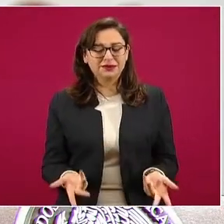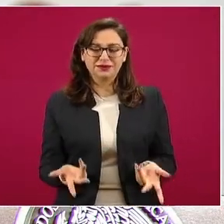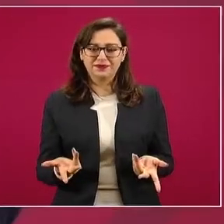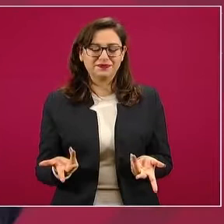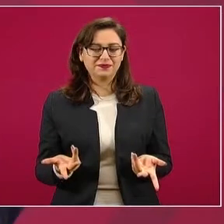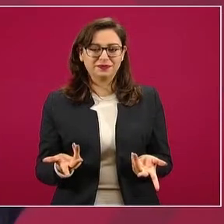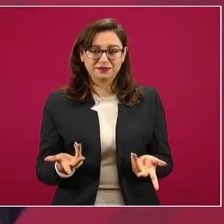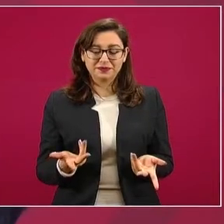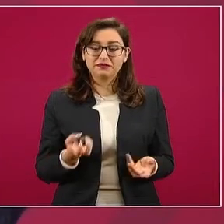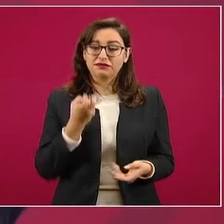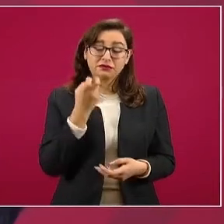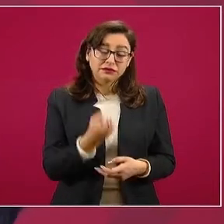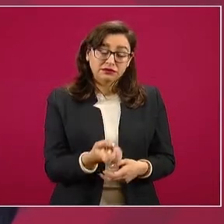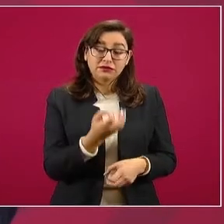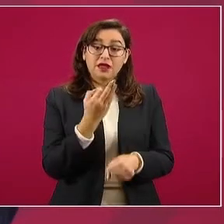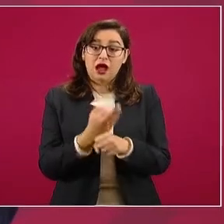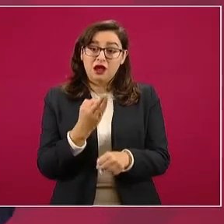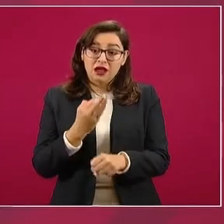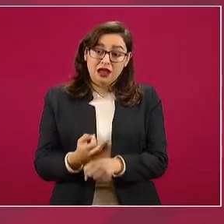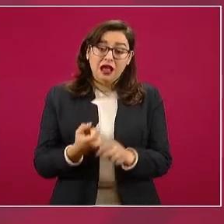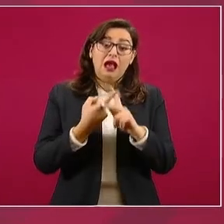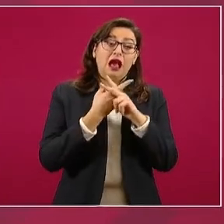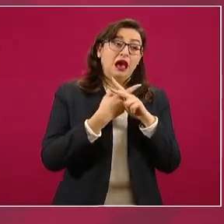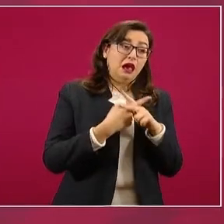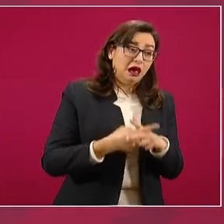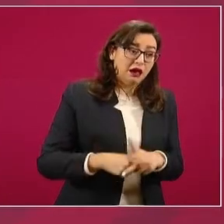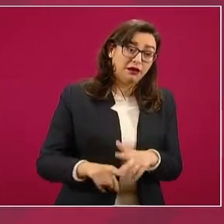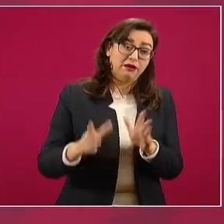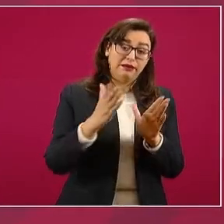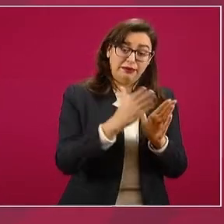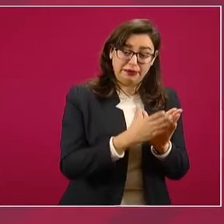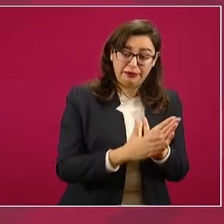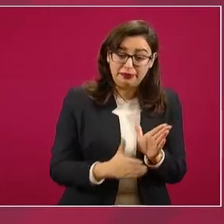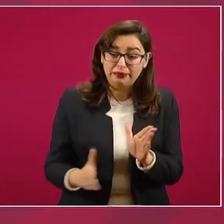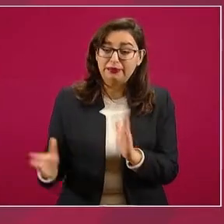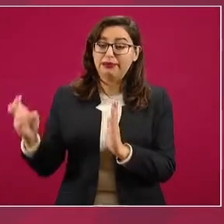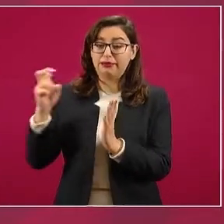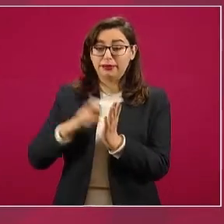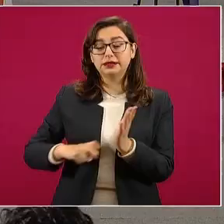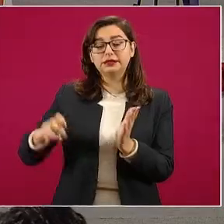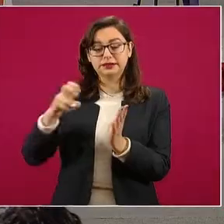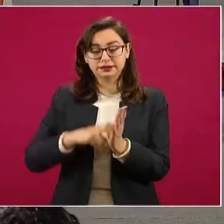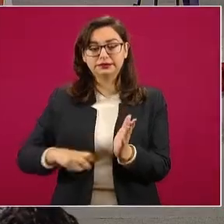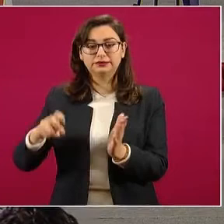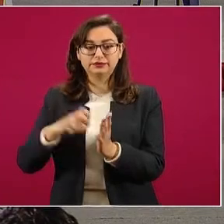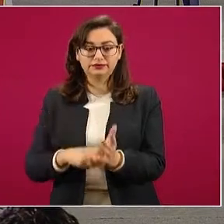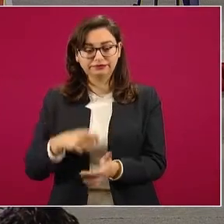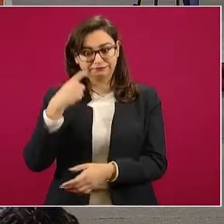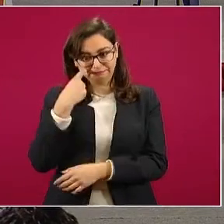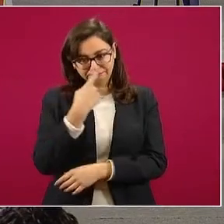estamos cambiando esa política y esto es parte de lo mismo. Miren cómo creció.